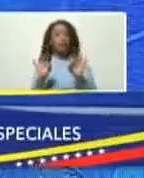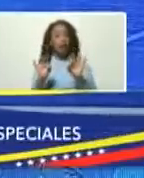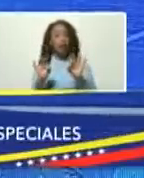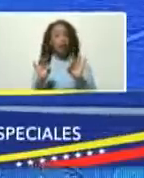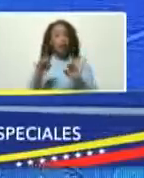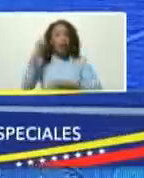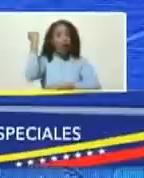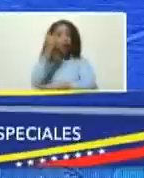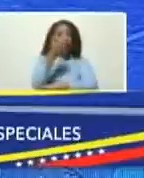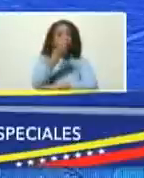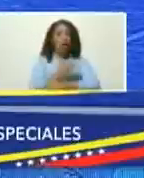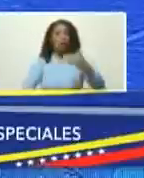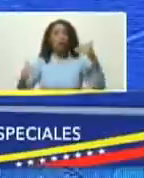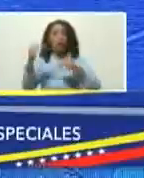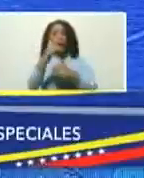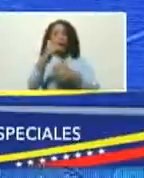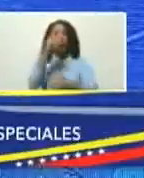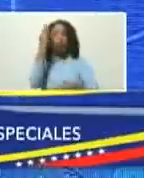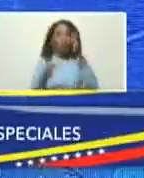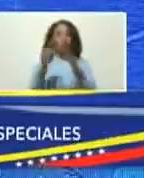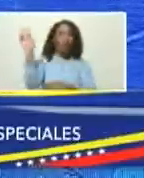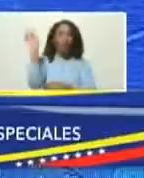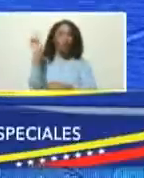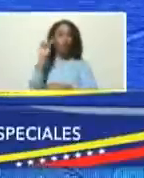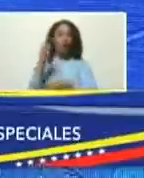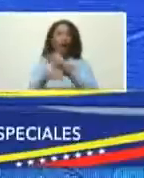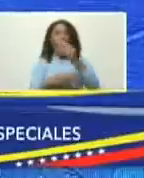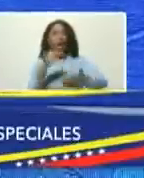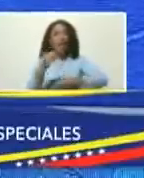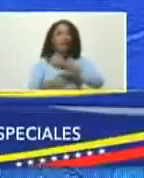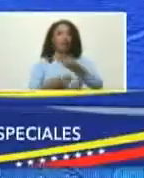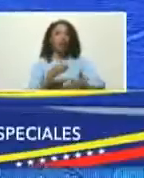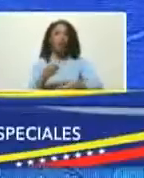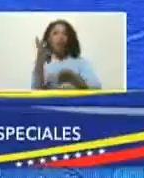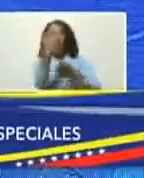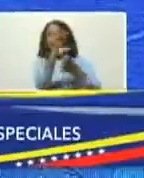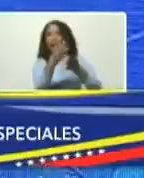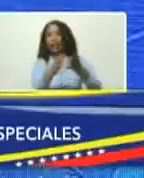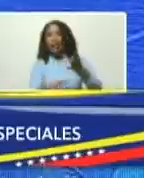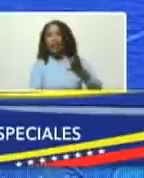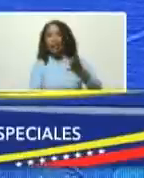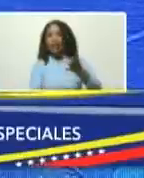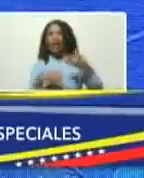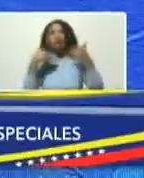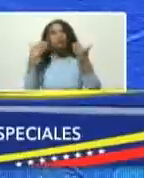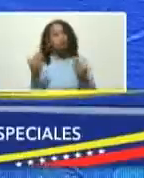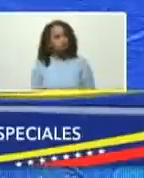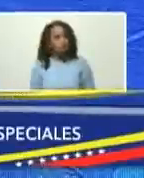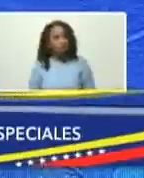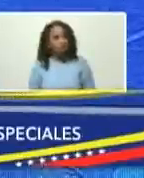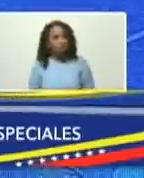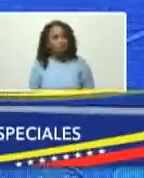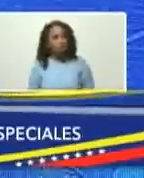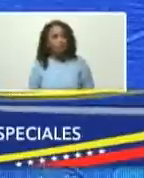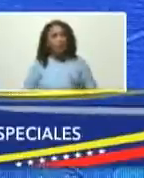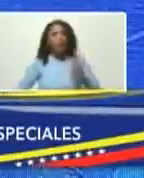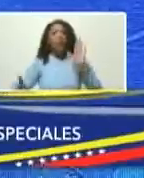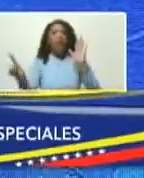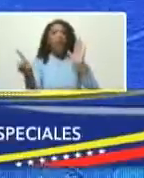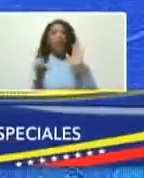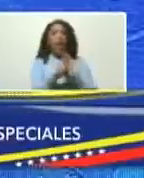Tribunal Supremo de Justicia de Venezuela le ha dado el carácter de ley